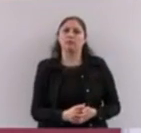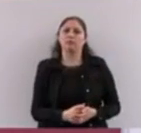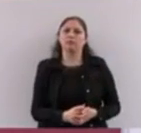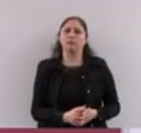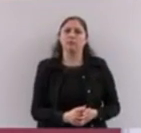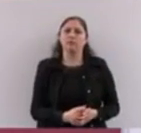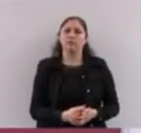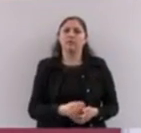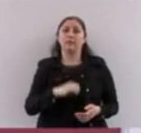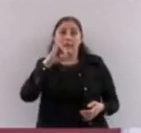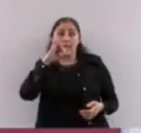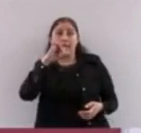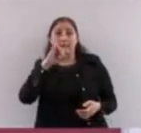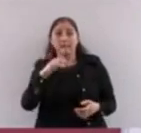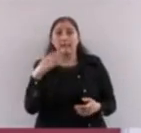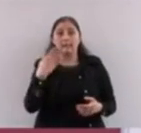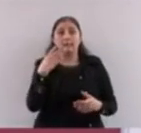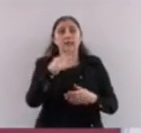como se debe de actuar.